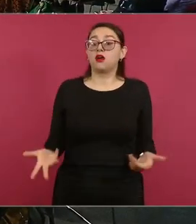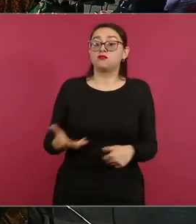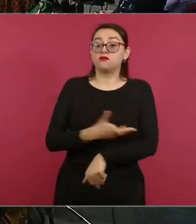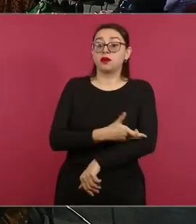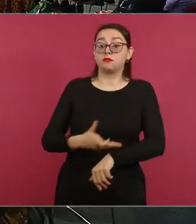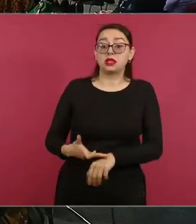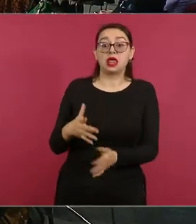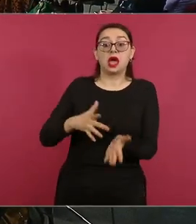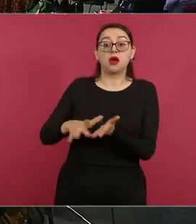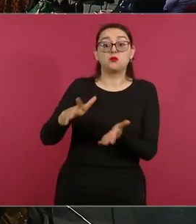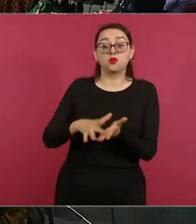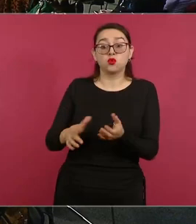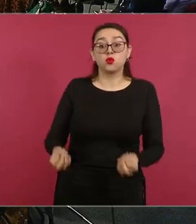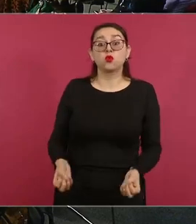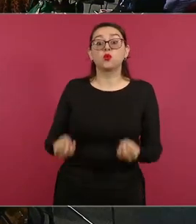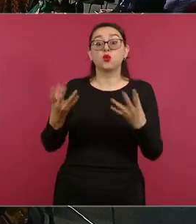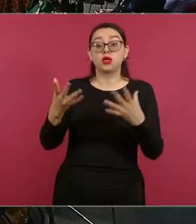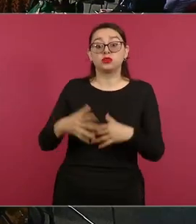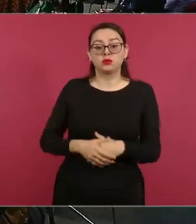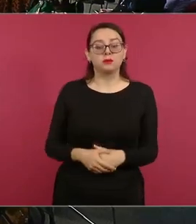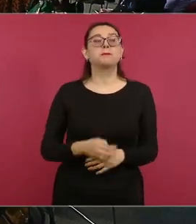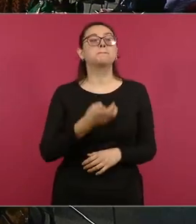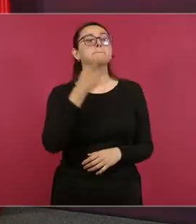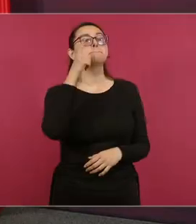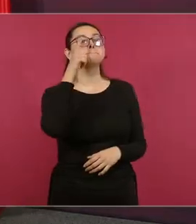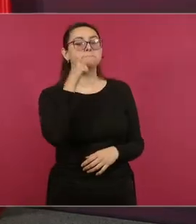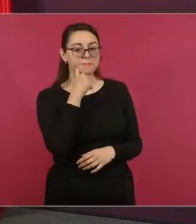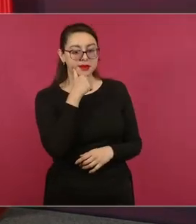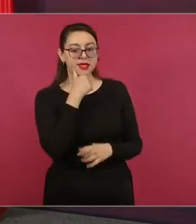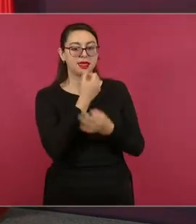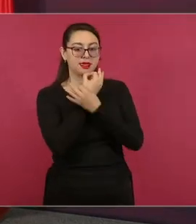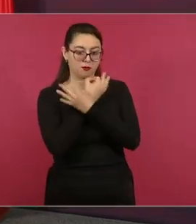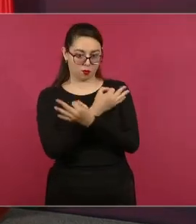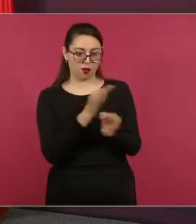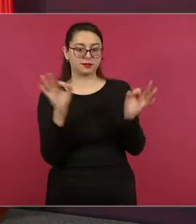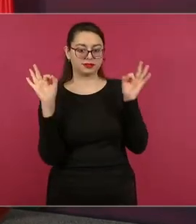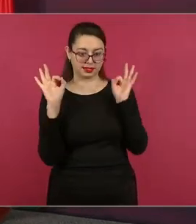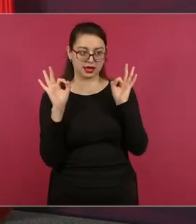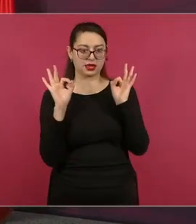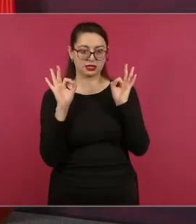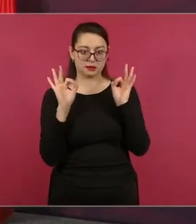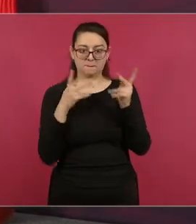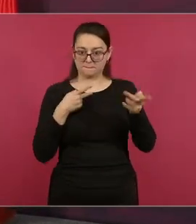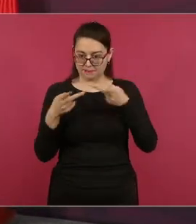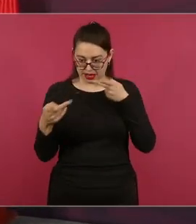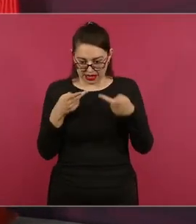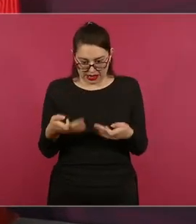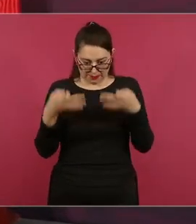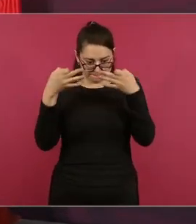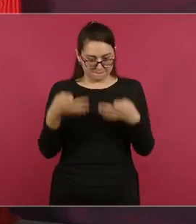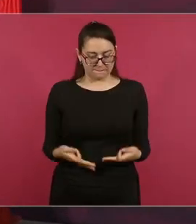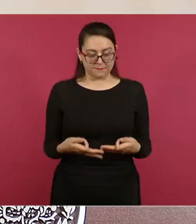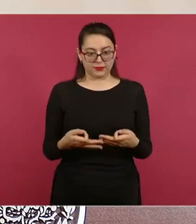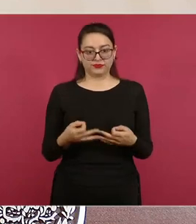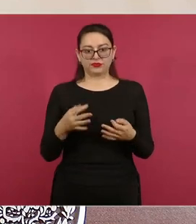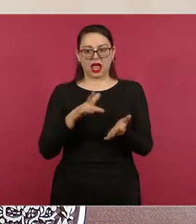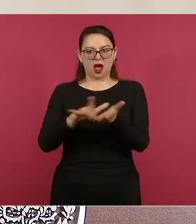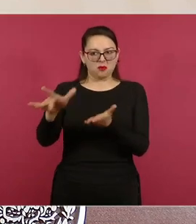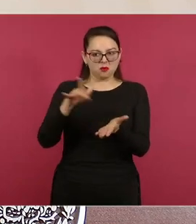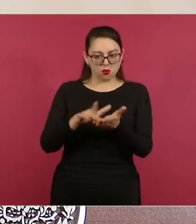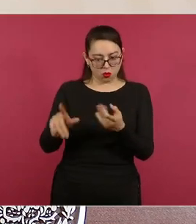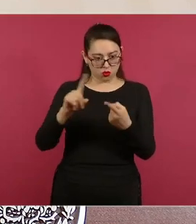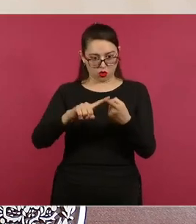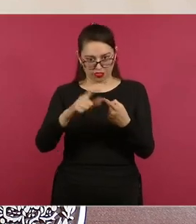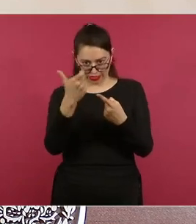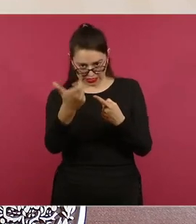saben de cuánto va a ser? Eso mañana vamos a anunciar ya el plan en general, de